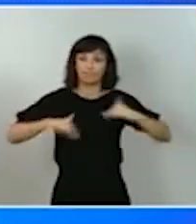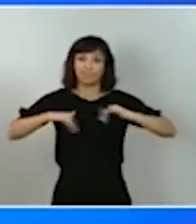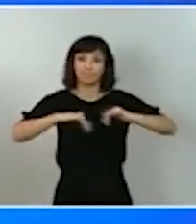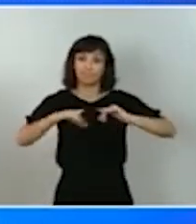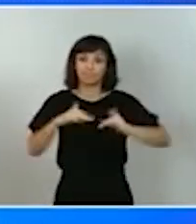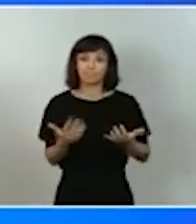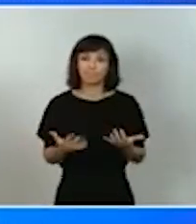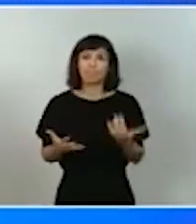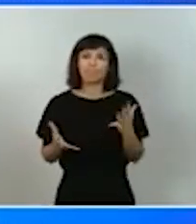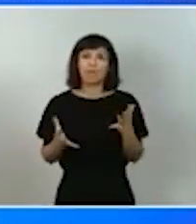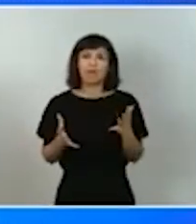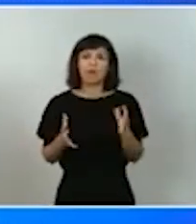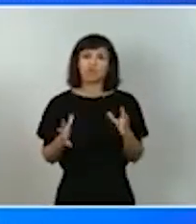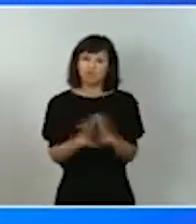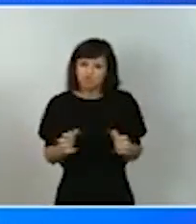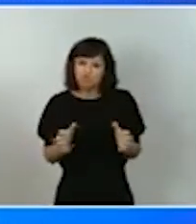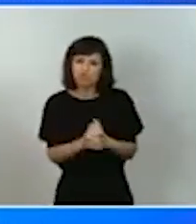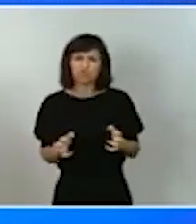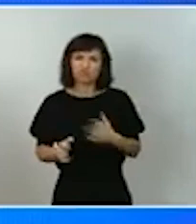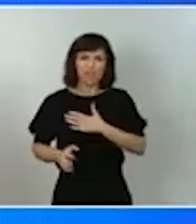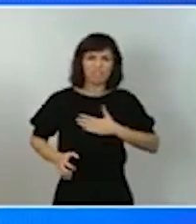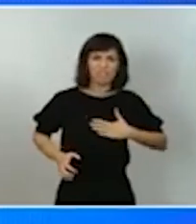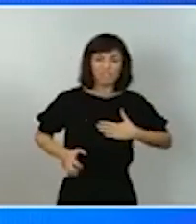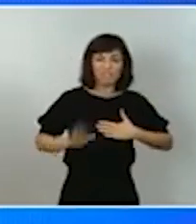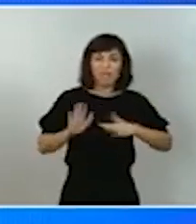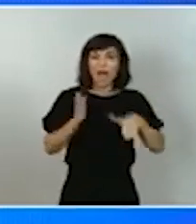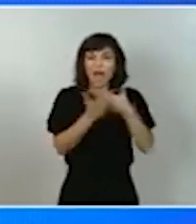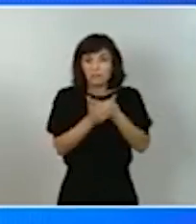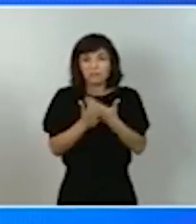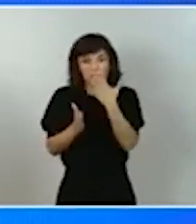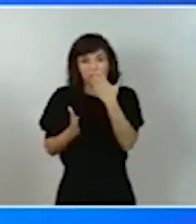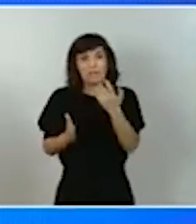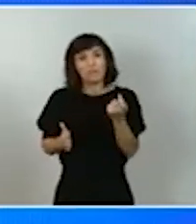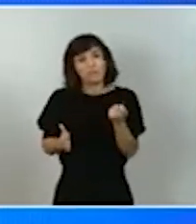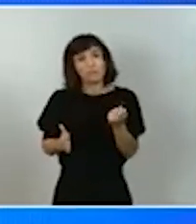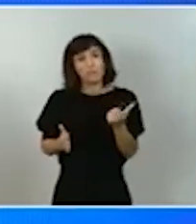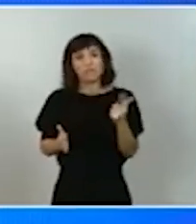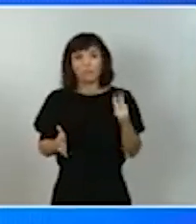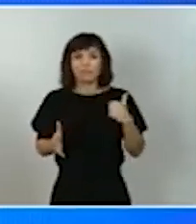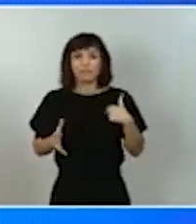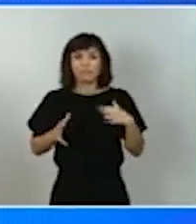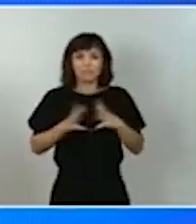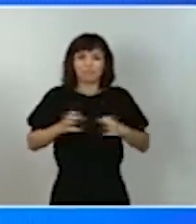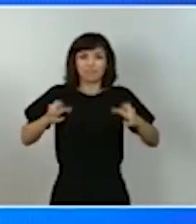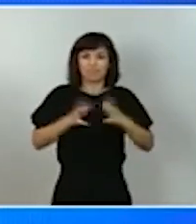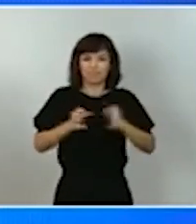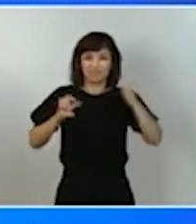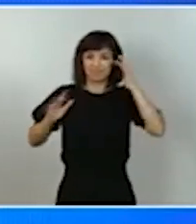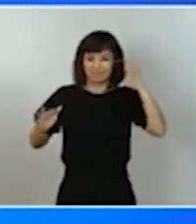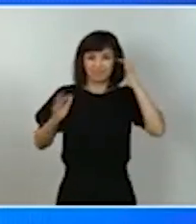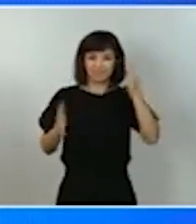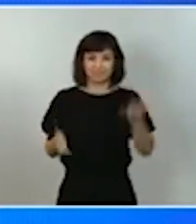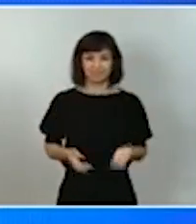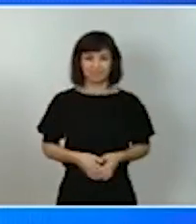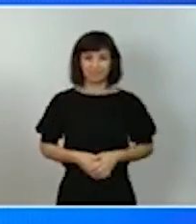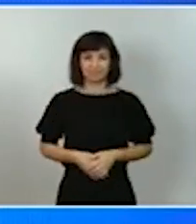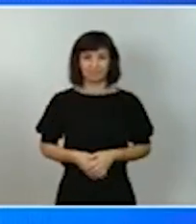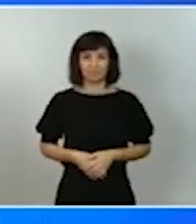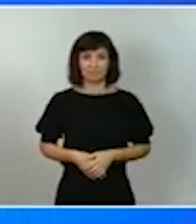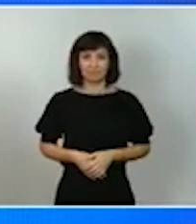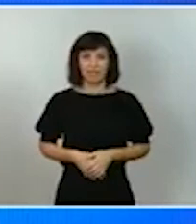ambición y si me permiten con alguna dosis de entusiasmo no podemos permitirnos la deserción